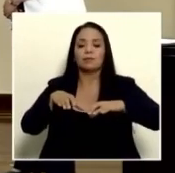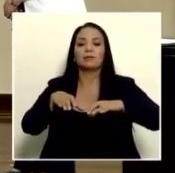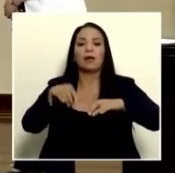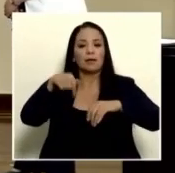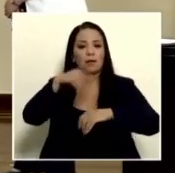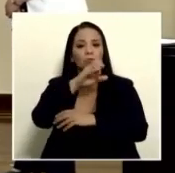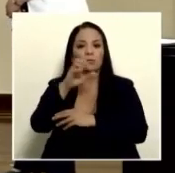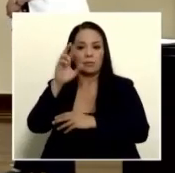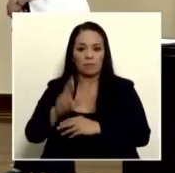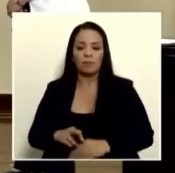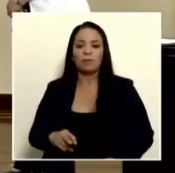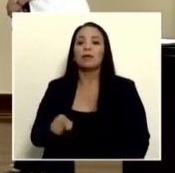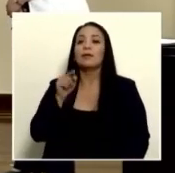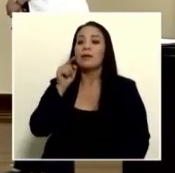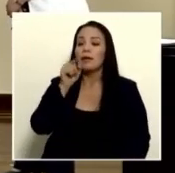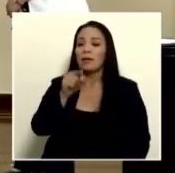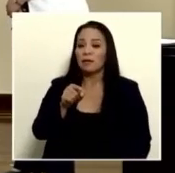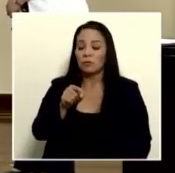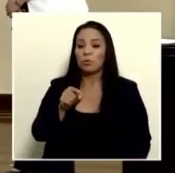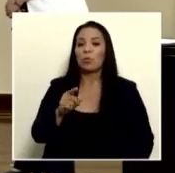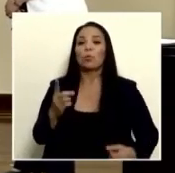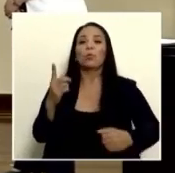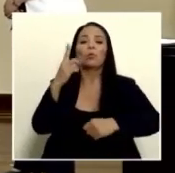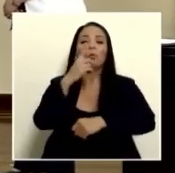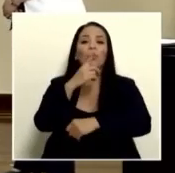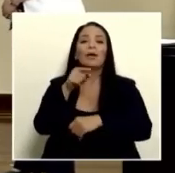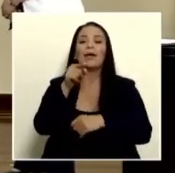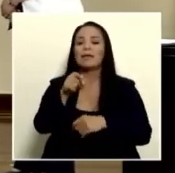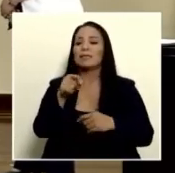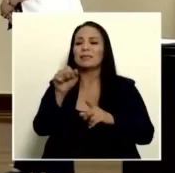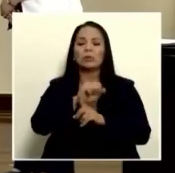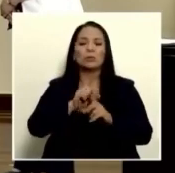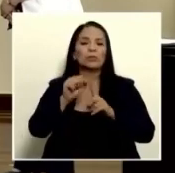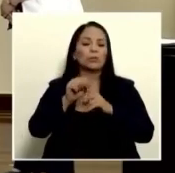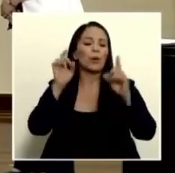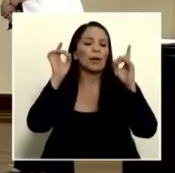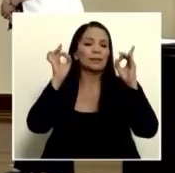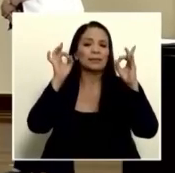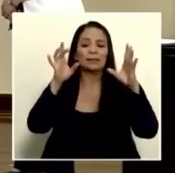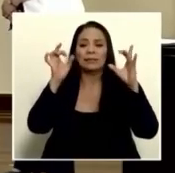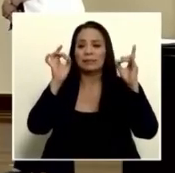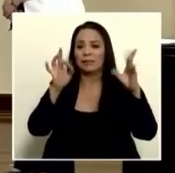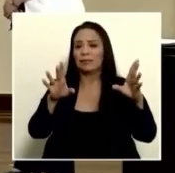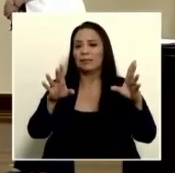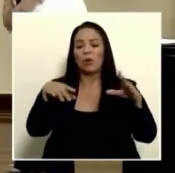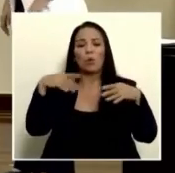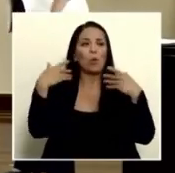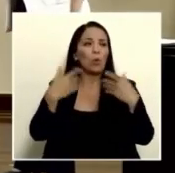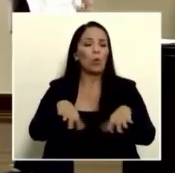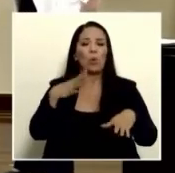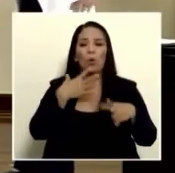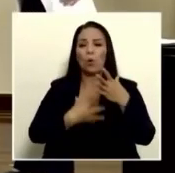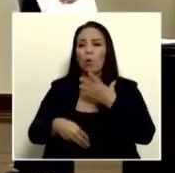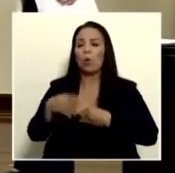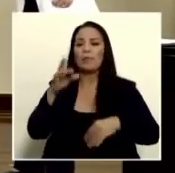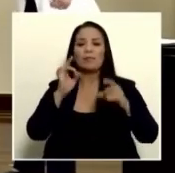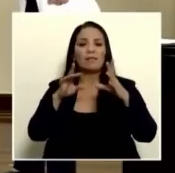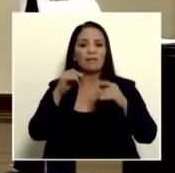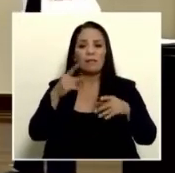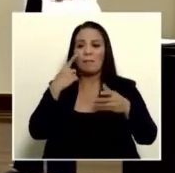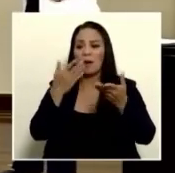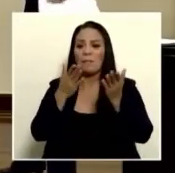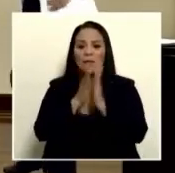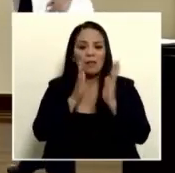es un viacrucis es un viacrucis